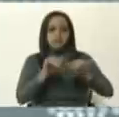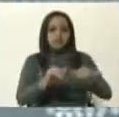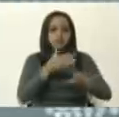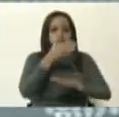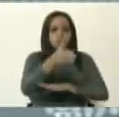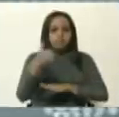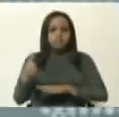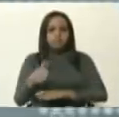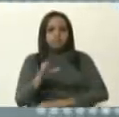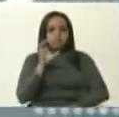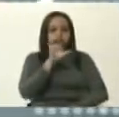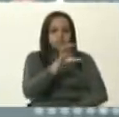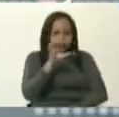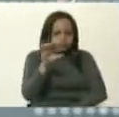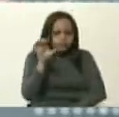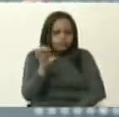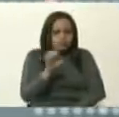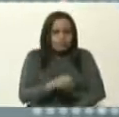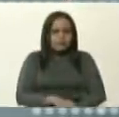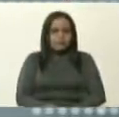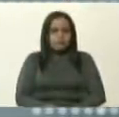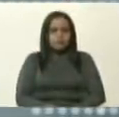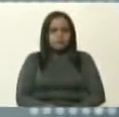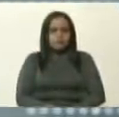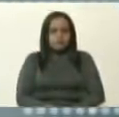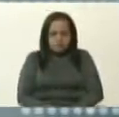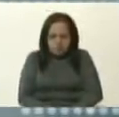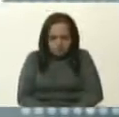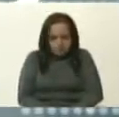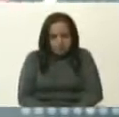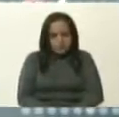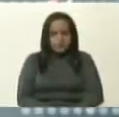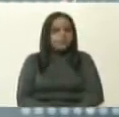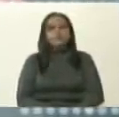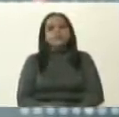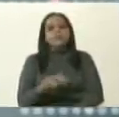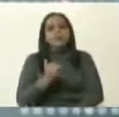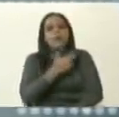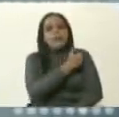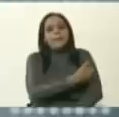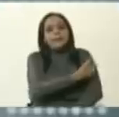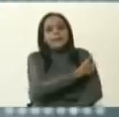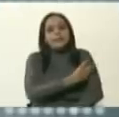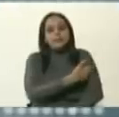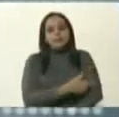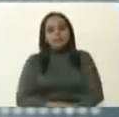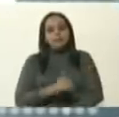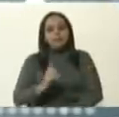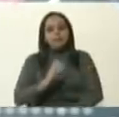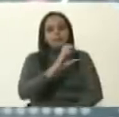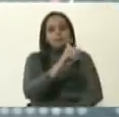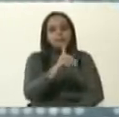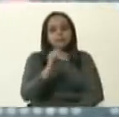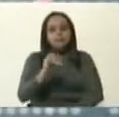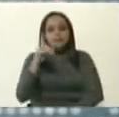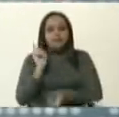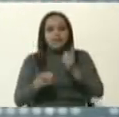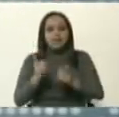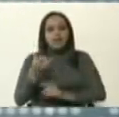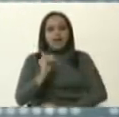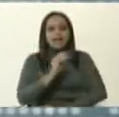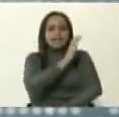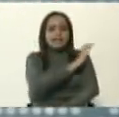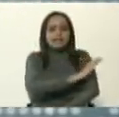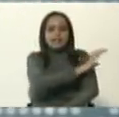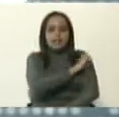están recluidos y internados en hospitales centinelas, en los CDI y algunos en clínicas